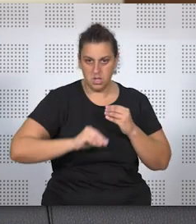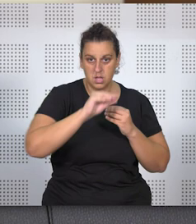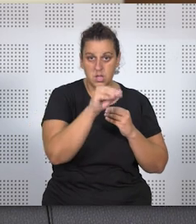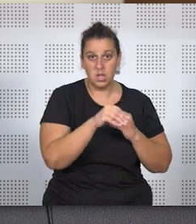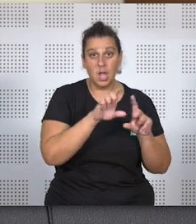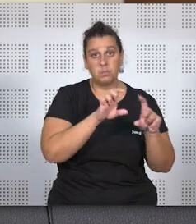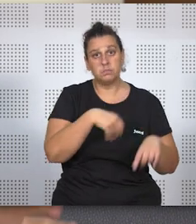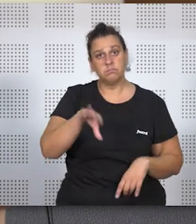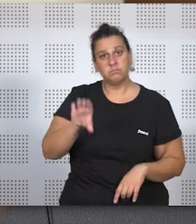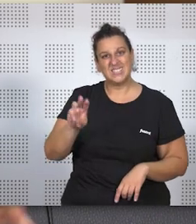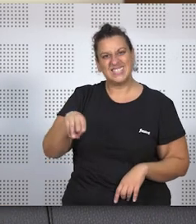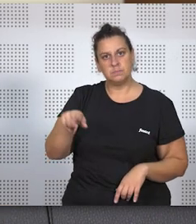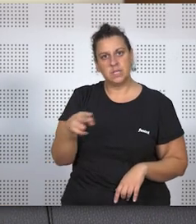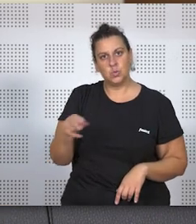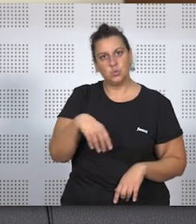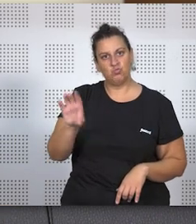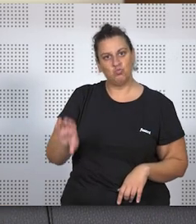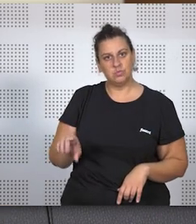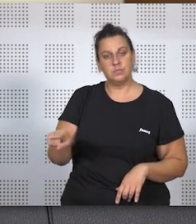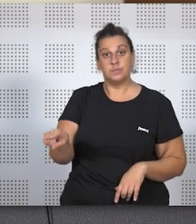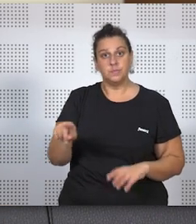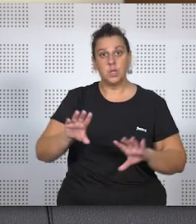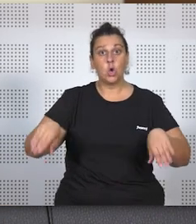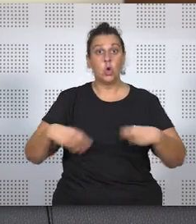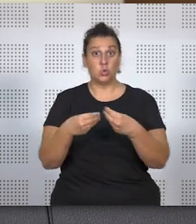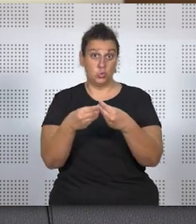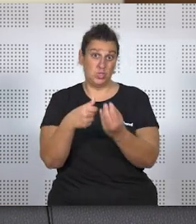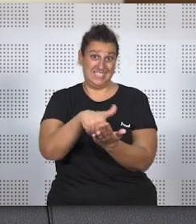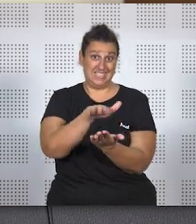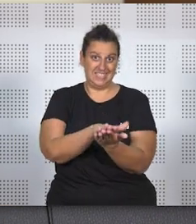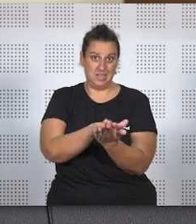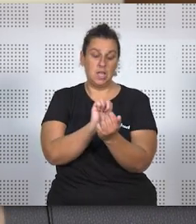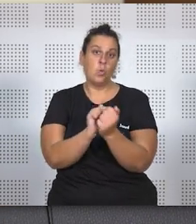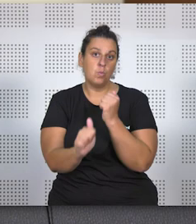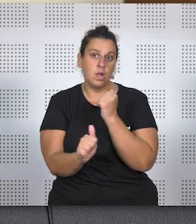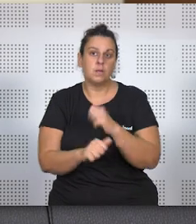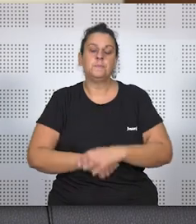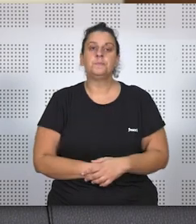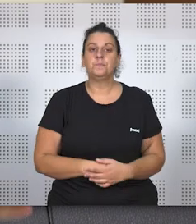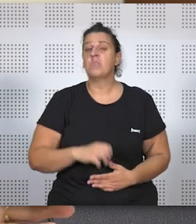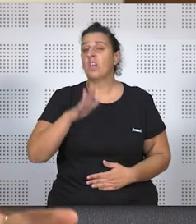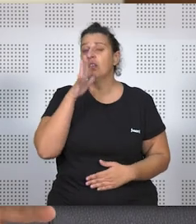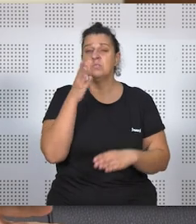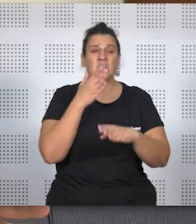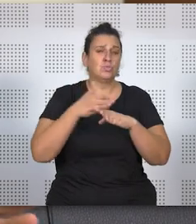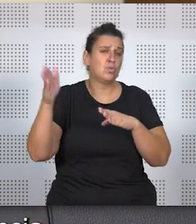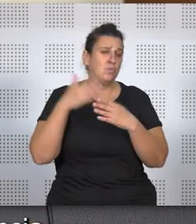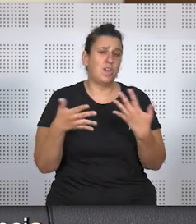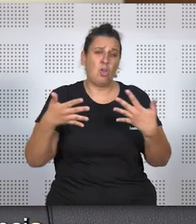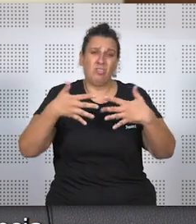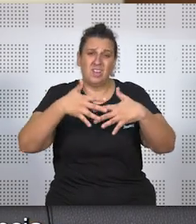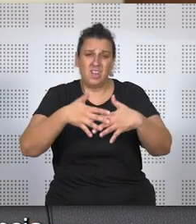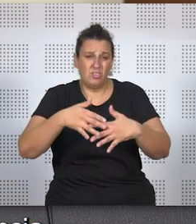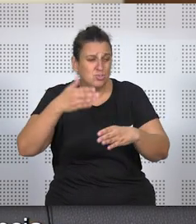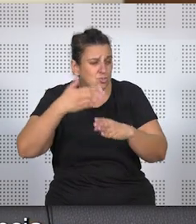unos 3.000 euros. La principal conclusión a la que llega esta sentencia es que había causa sobrada de conciliación para